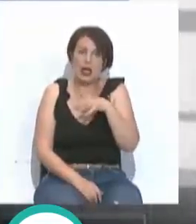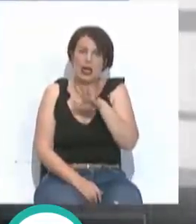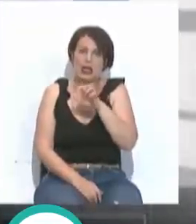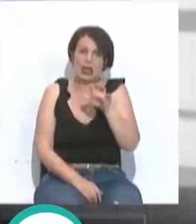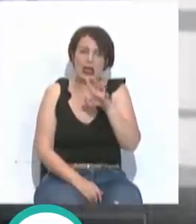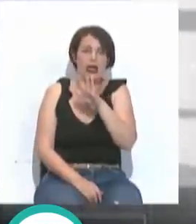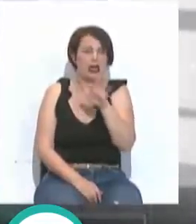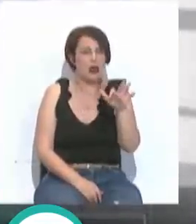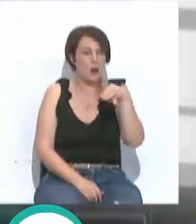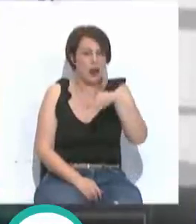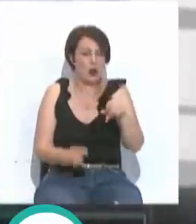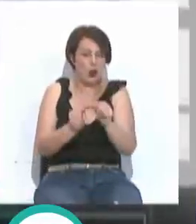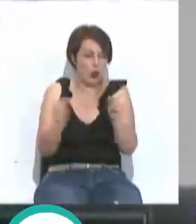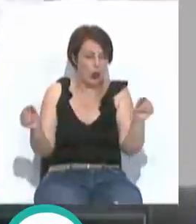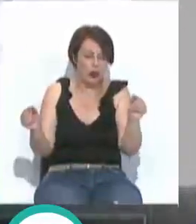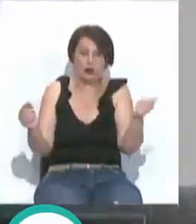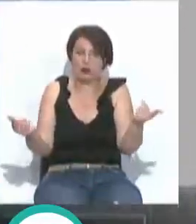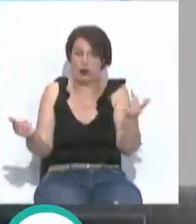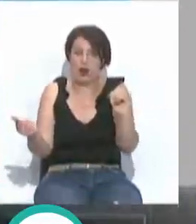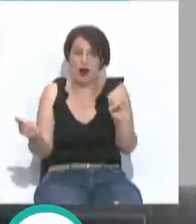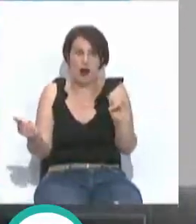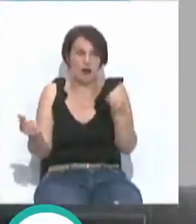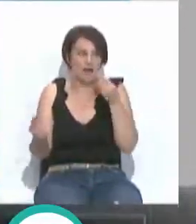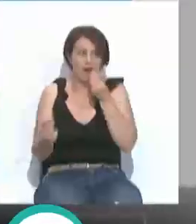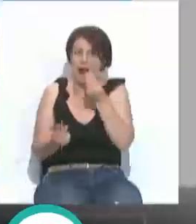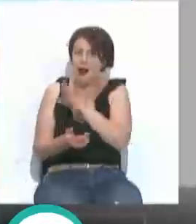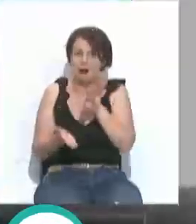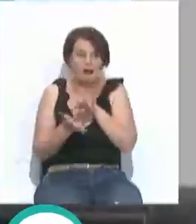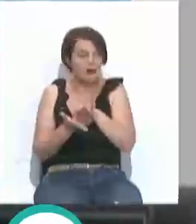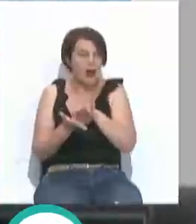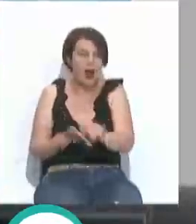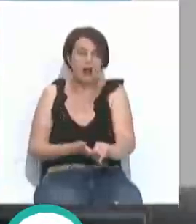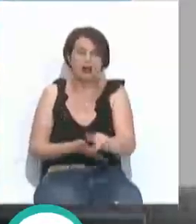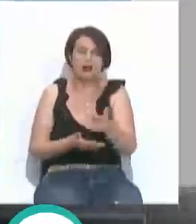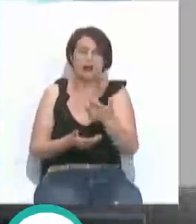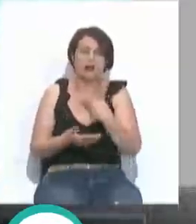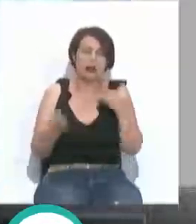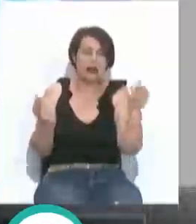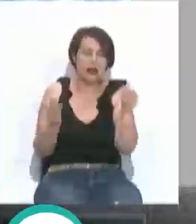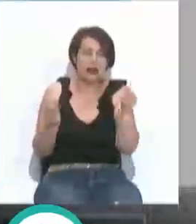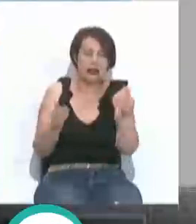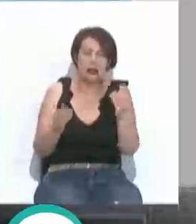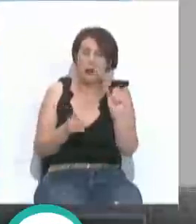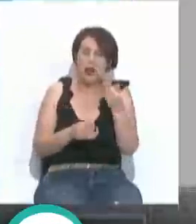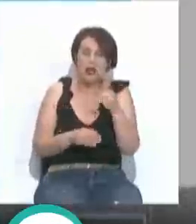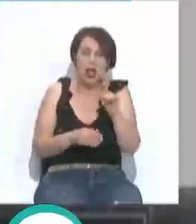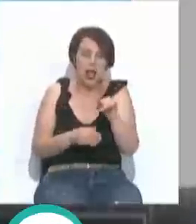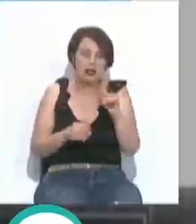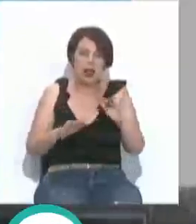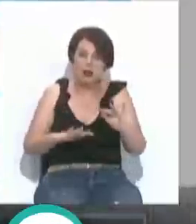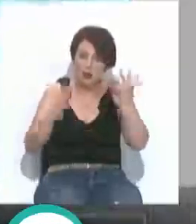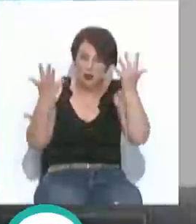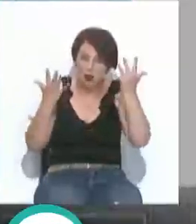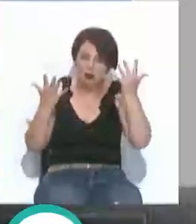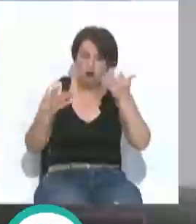500 metros de longitud, es en cambio una de las mejores dotadas en servicio. Siendo la más pequeña tiene, en salvamento